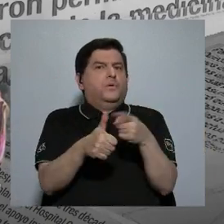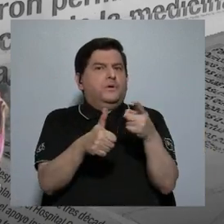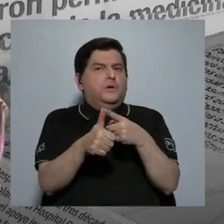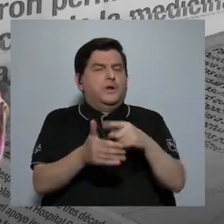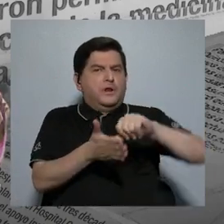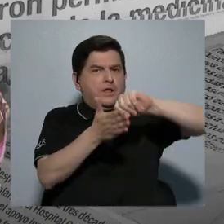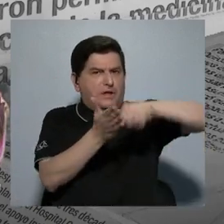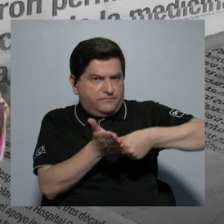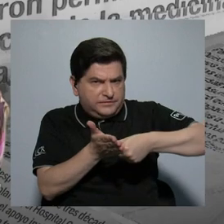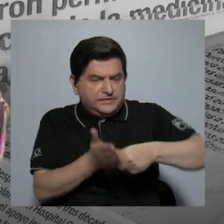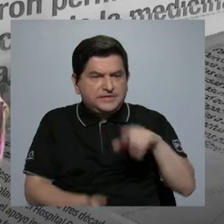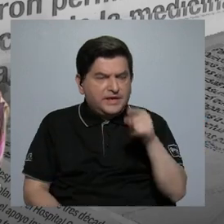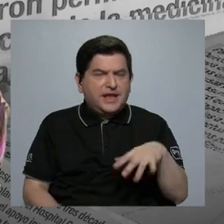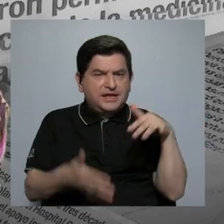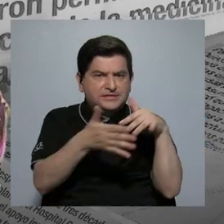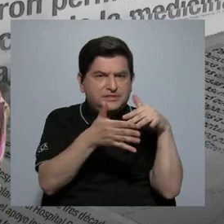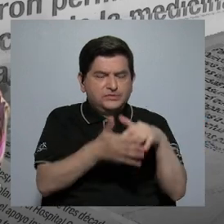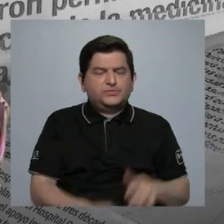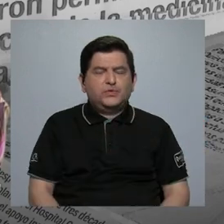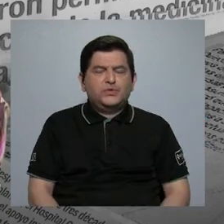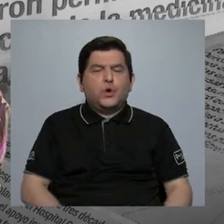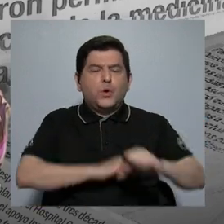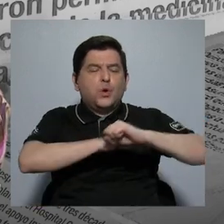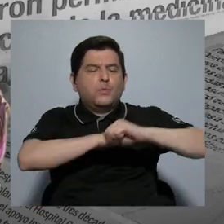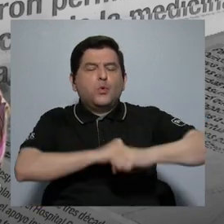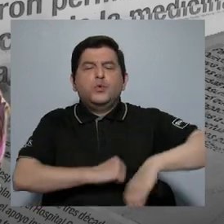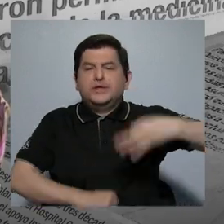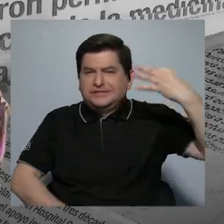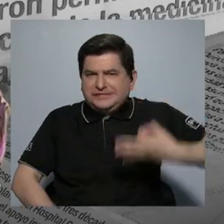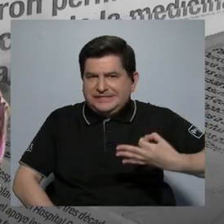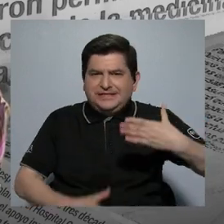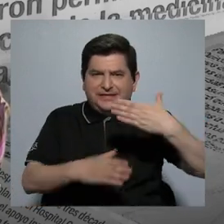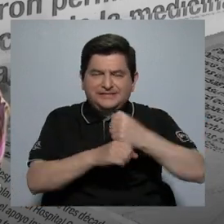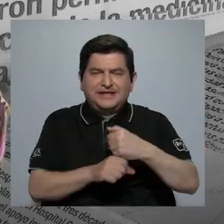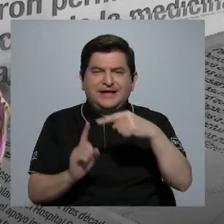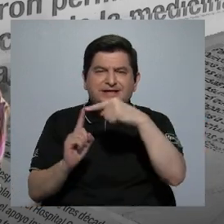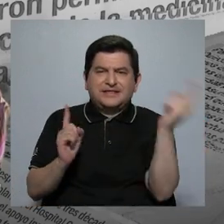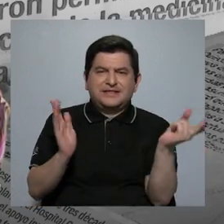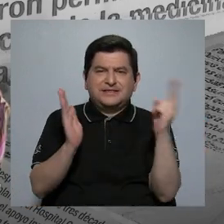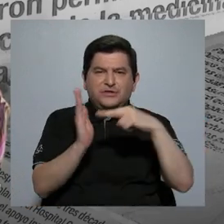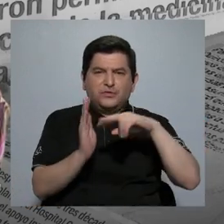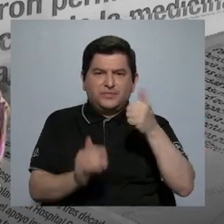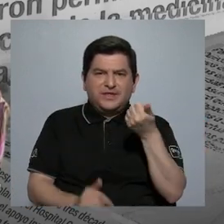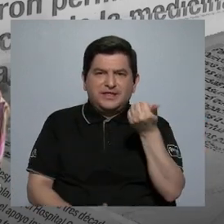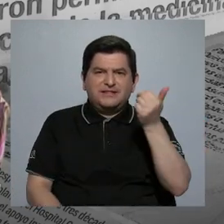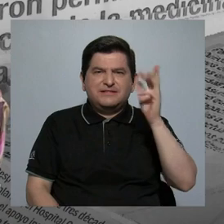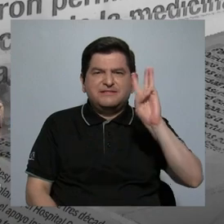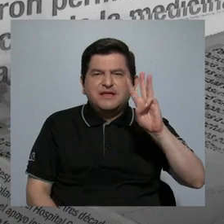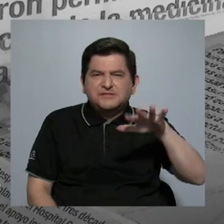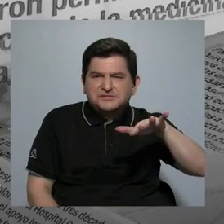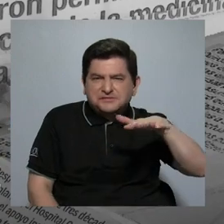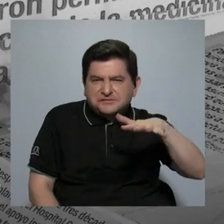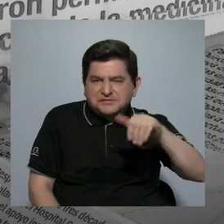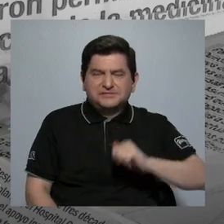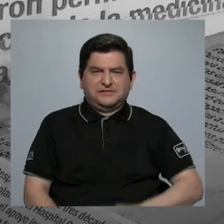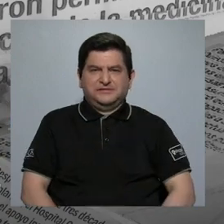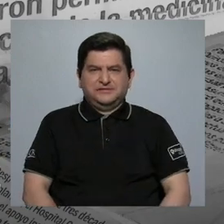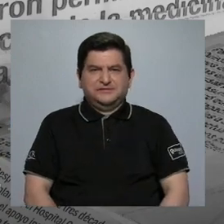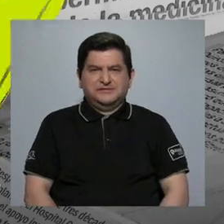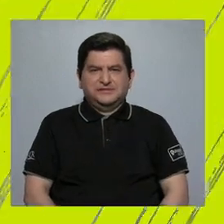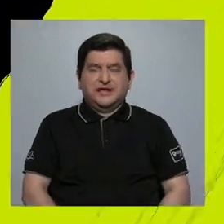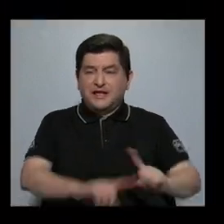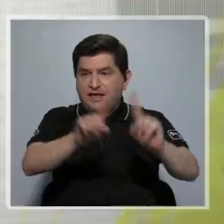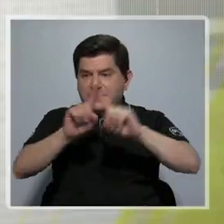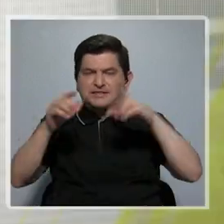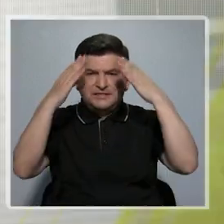recalcar que este es el estudio de la publicidad oficial, se hace desde el 2016, digamos, desde el año 2016,